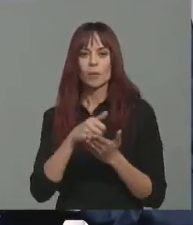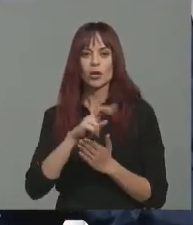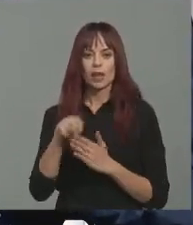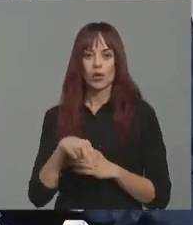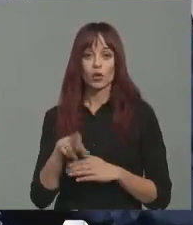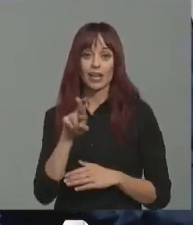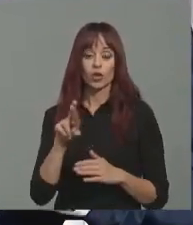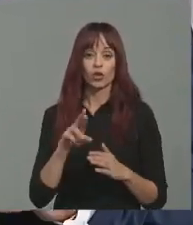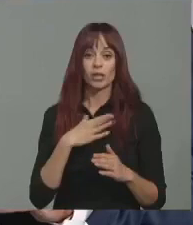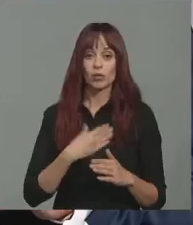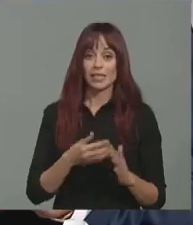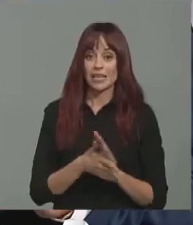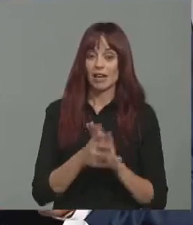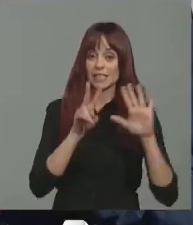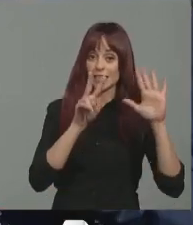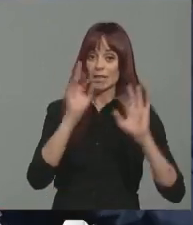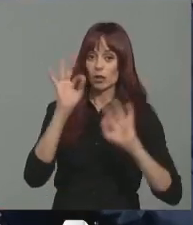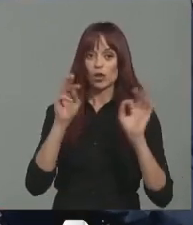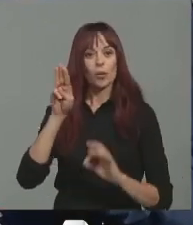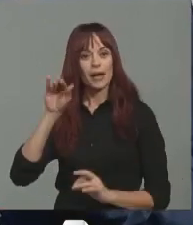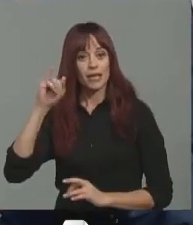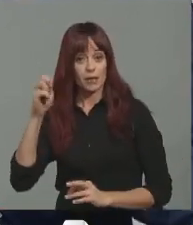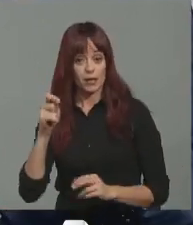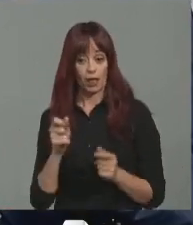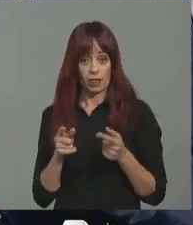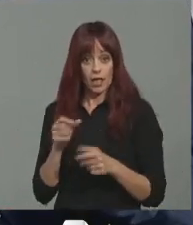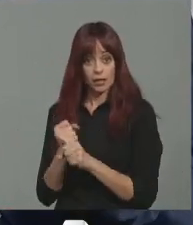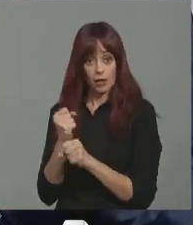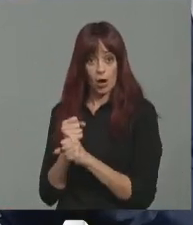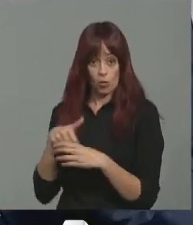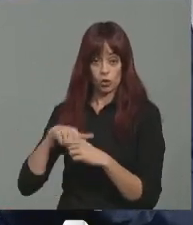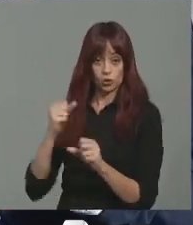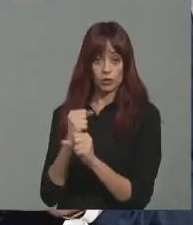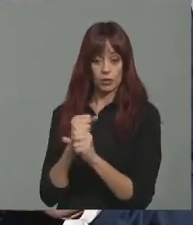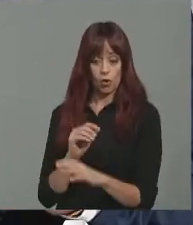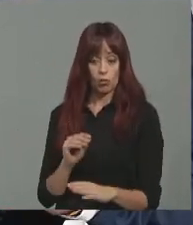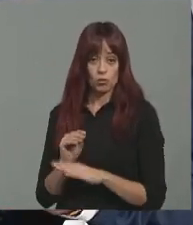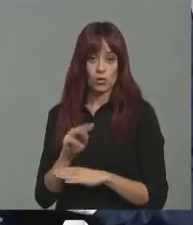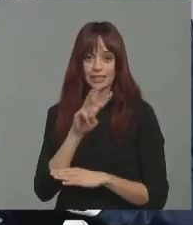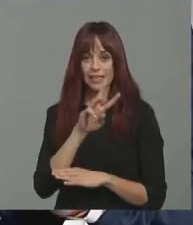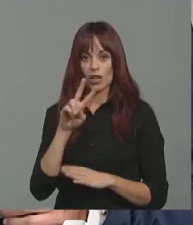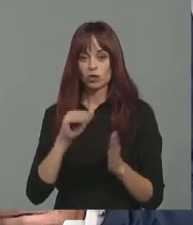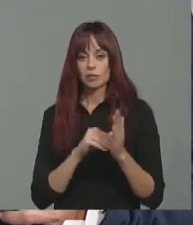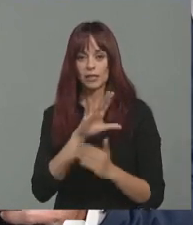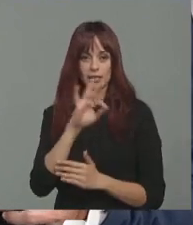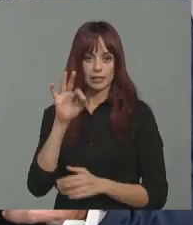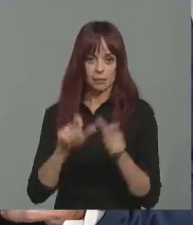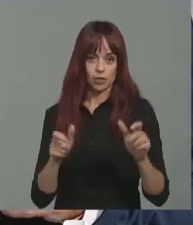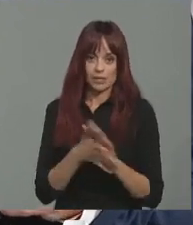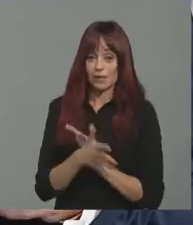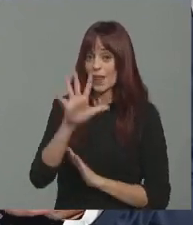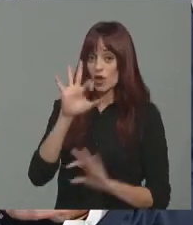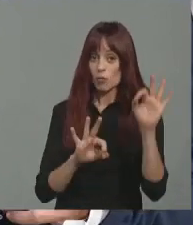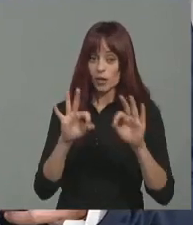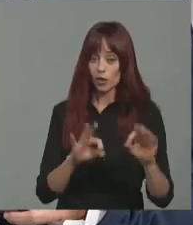región. Lo que supone un 7% del PIB. Y que está dando empleos, entre empleos directos e indirectos, a 32.500 personas. Un 5% del empleo de la región.